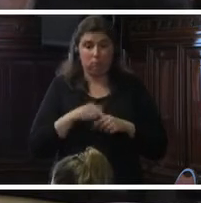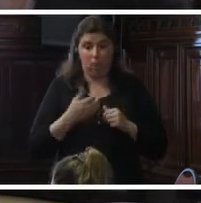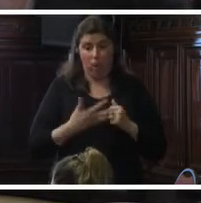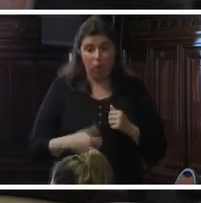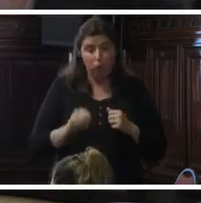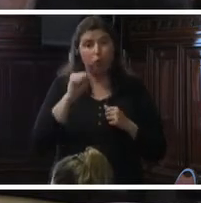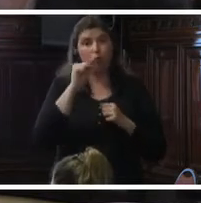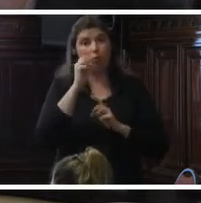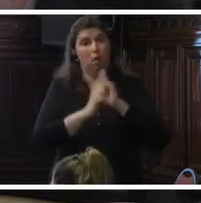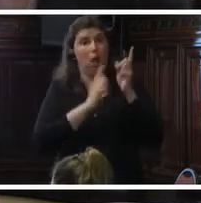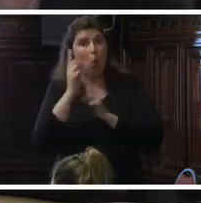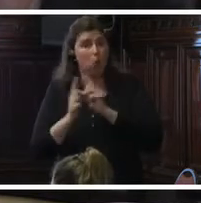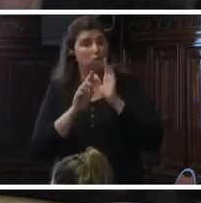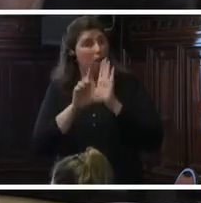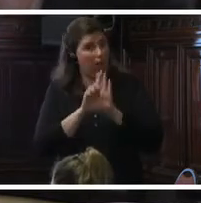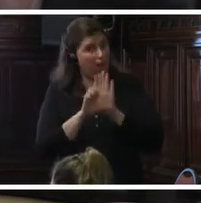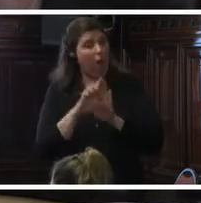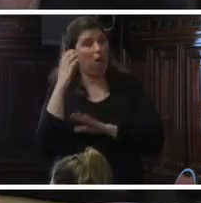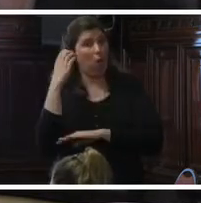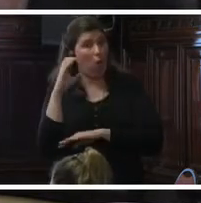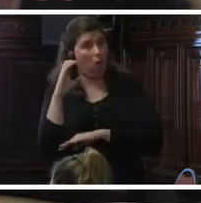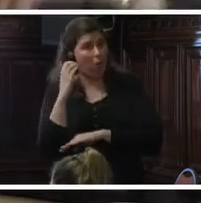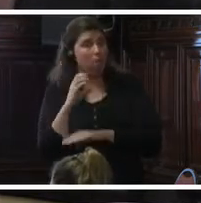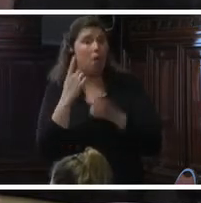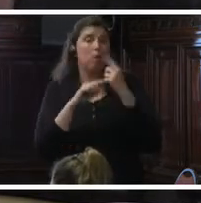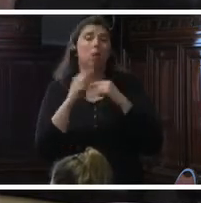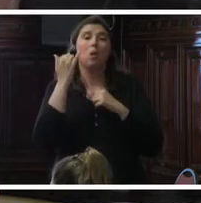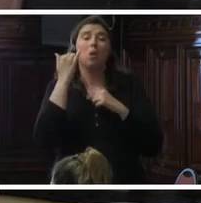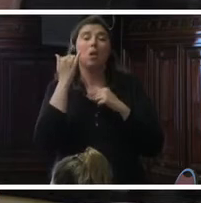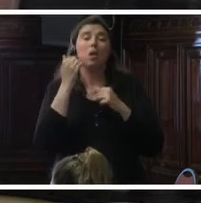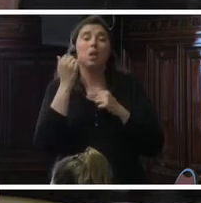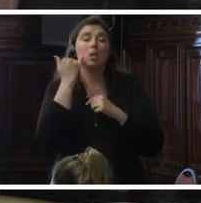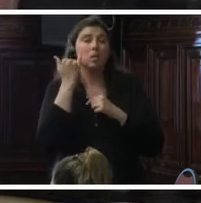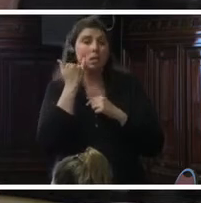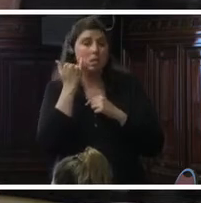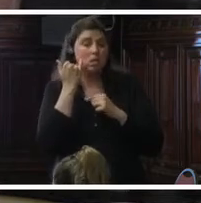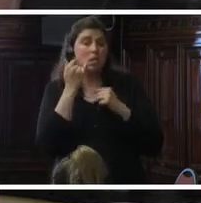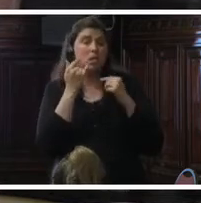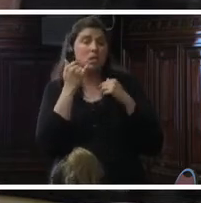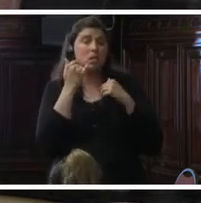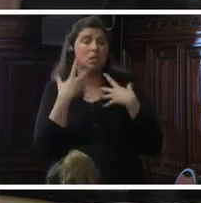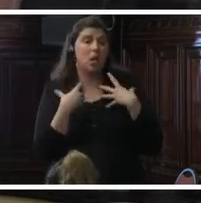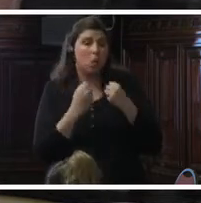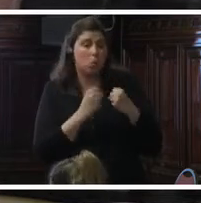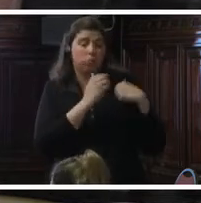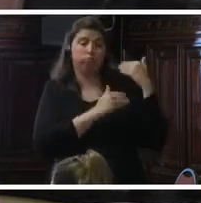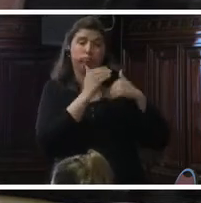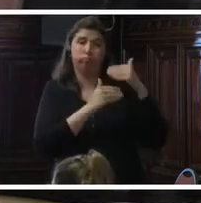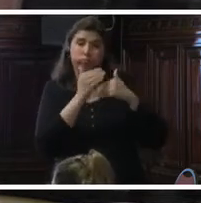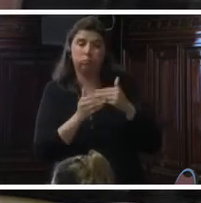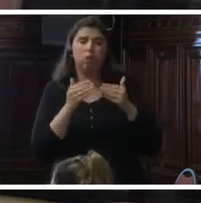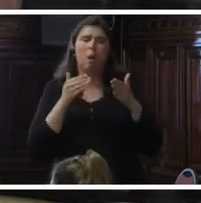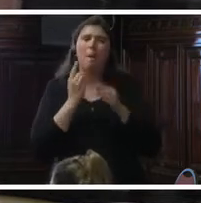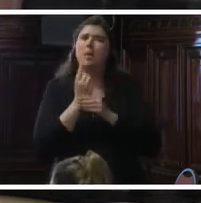en ciertos casos en Colombia, de acuerdo con entrevistas a proveedores de salud reproductiva en Barranquilla y Bogotá, determinaron que la principal barrera fue el